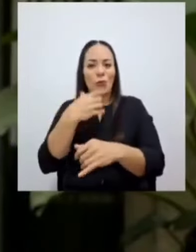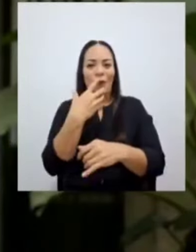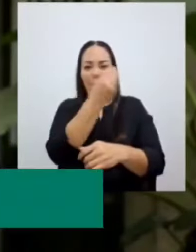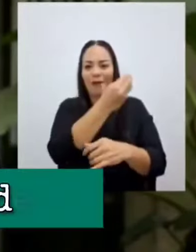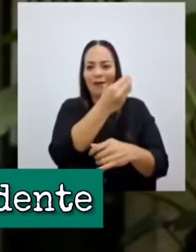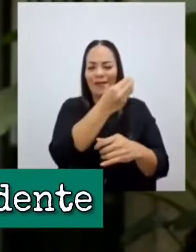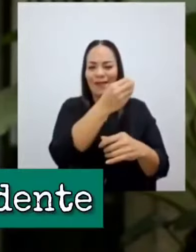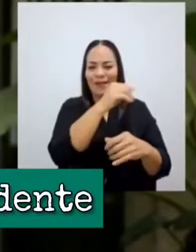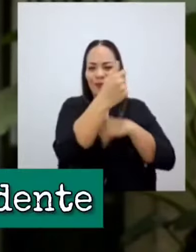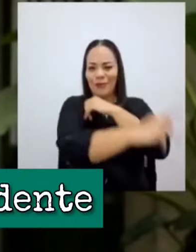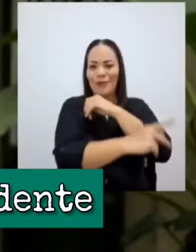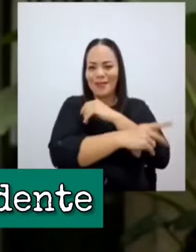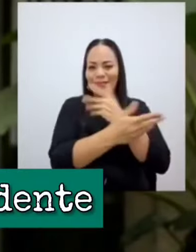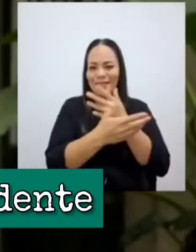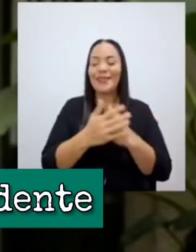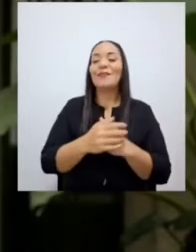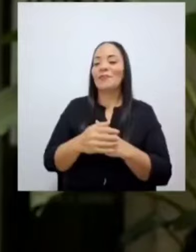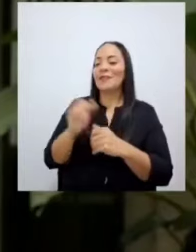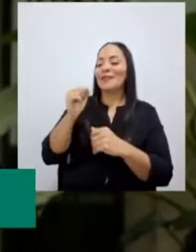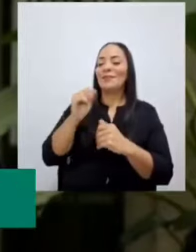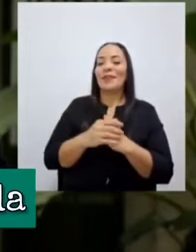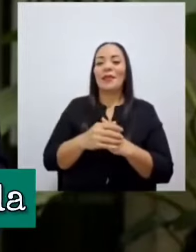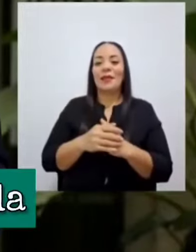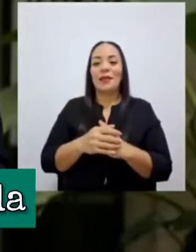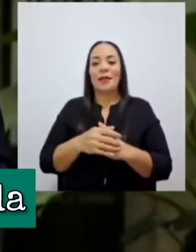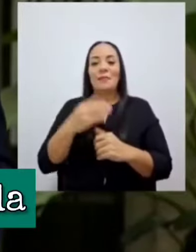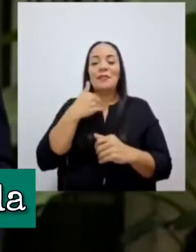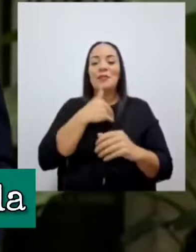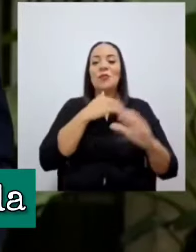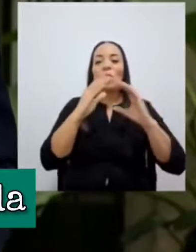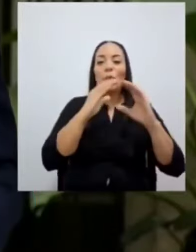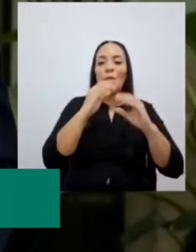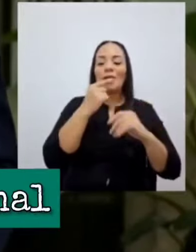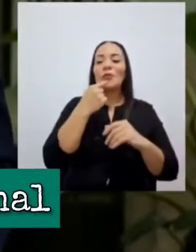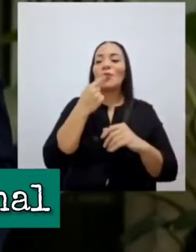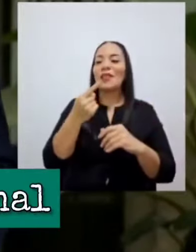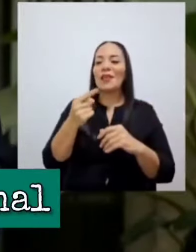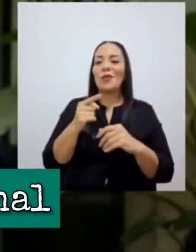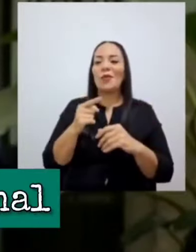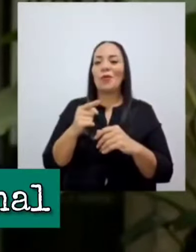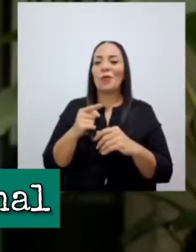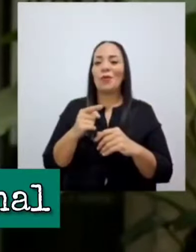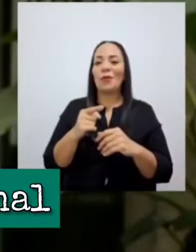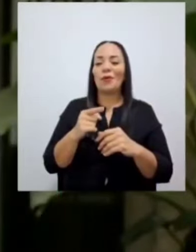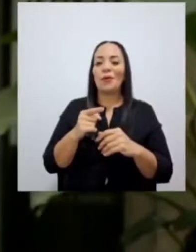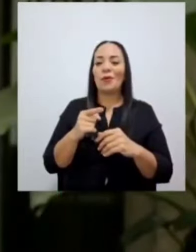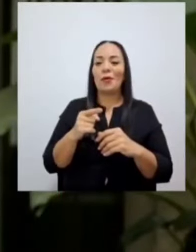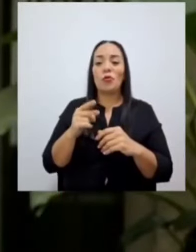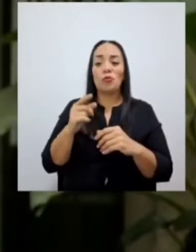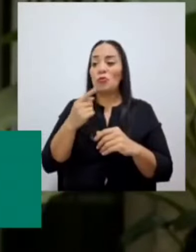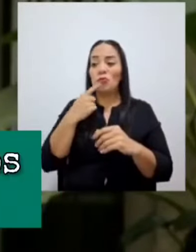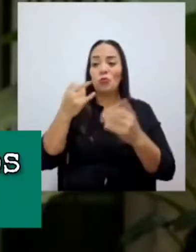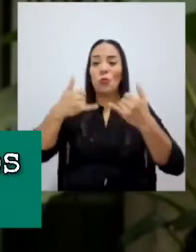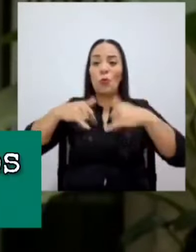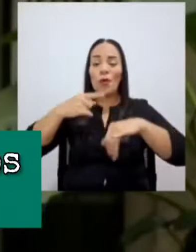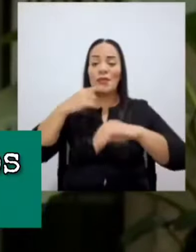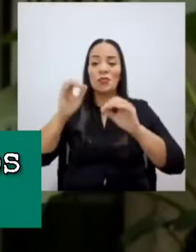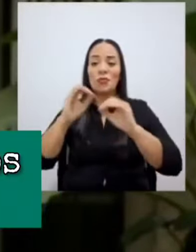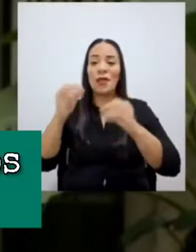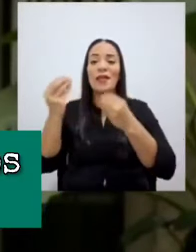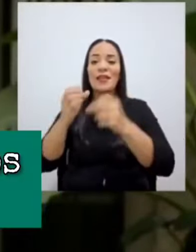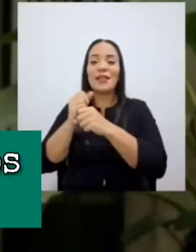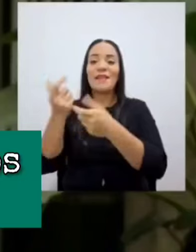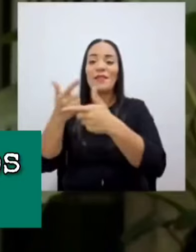Sí, Don Arno me venía a decir, presidente, no han dicho absolutamente nada, ¿qué va a hacer? Liberación Nacional, excepto las